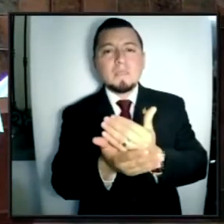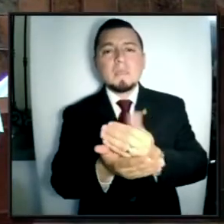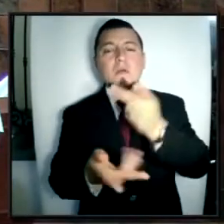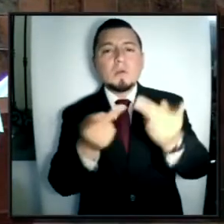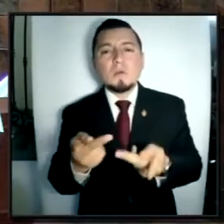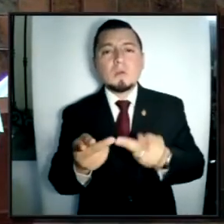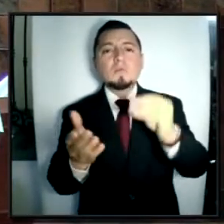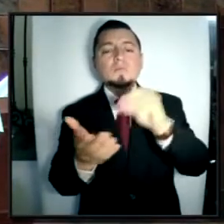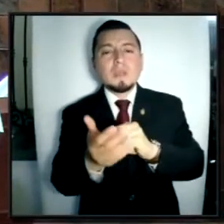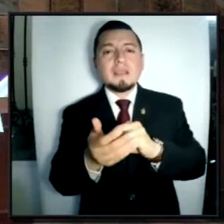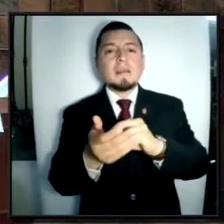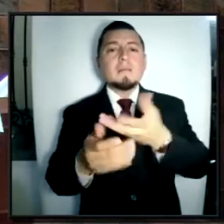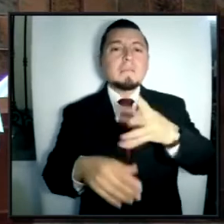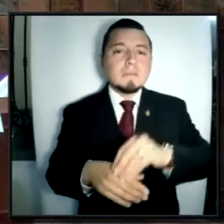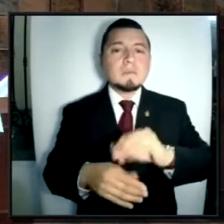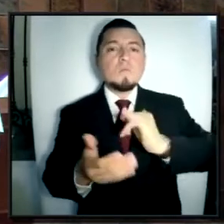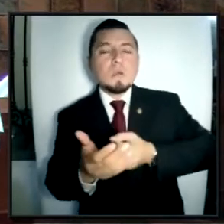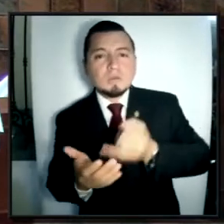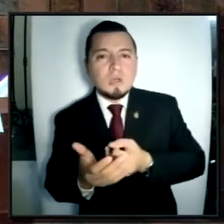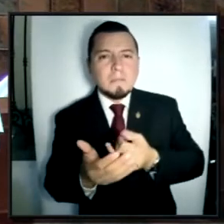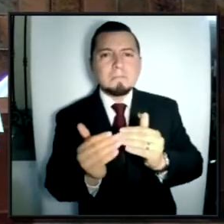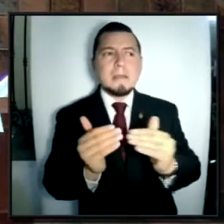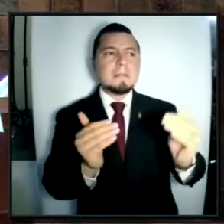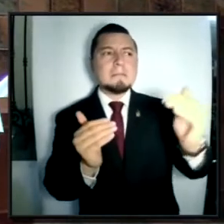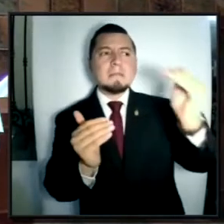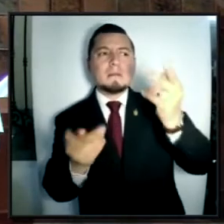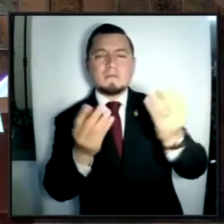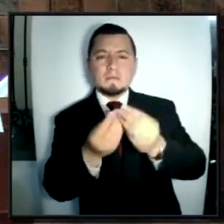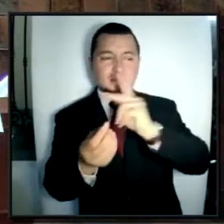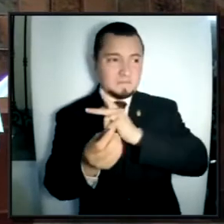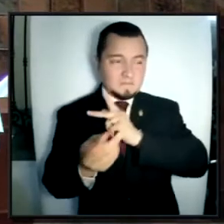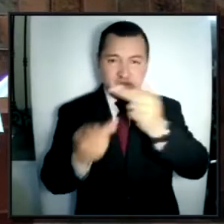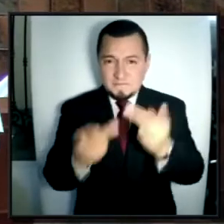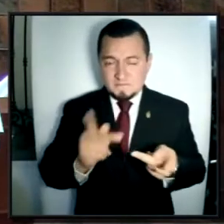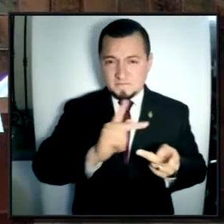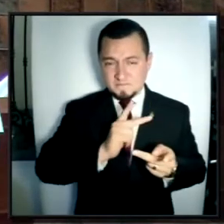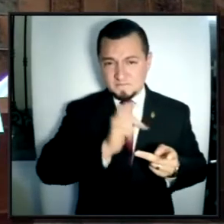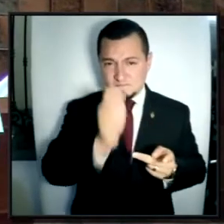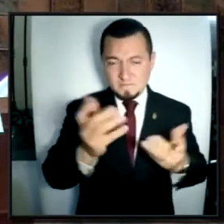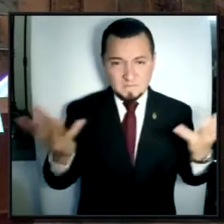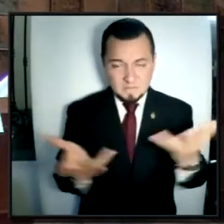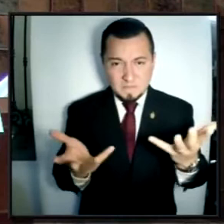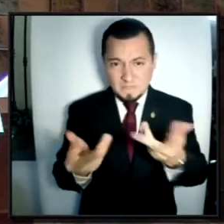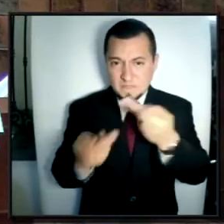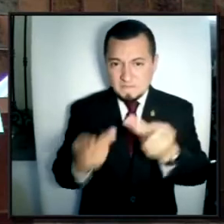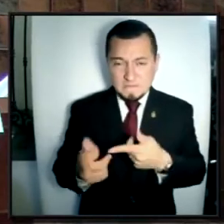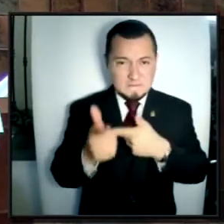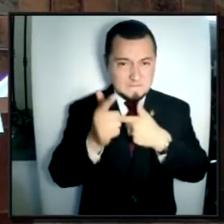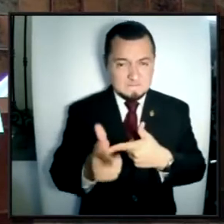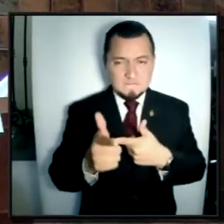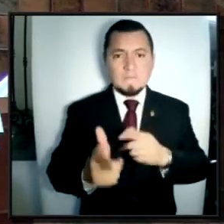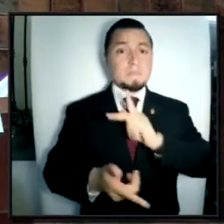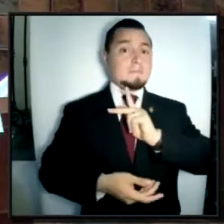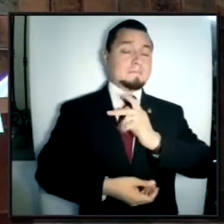licencias, derechos e impuestos como el predial. Respecto del informe que nos va a entregar en unos minutos, le manifestamos